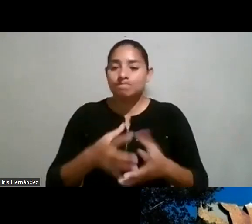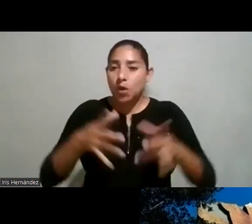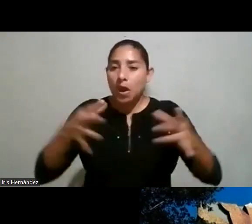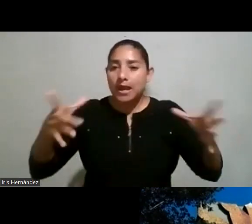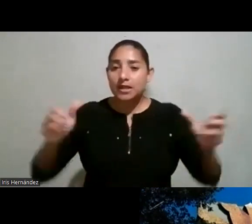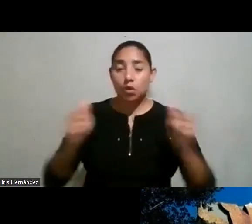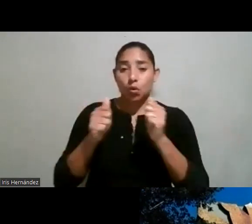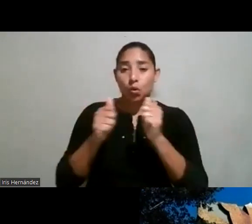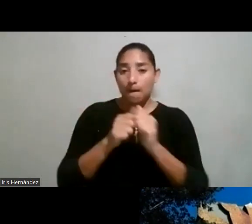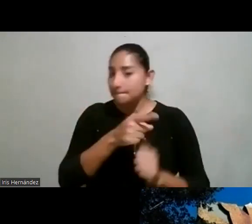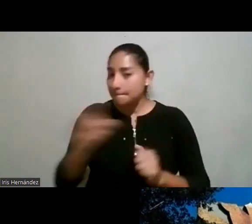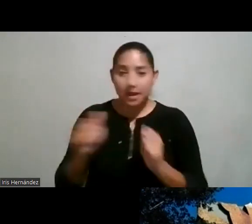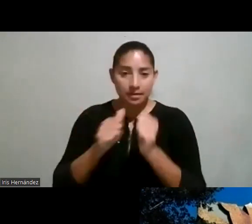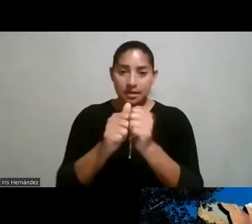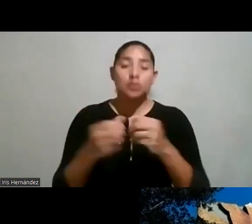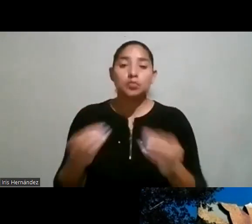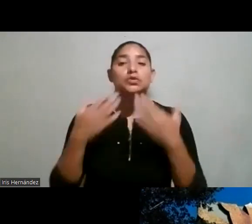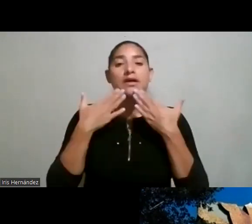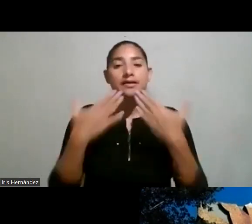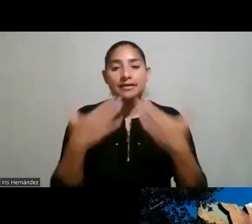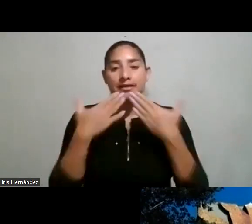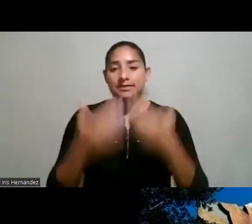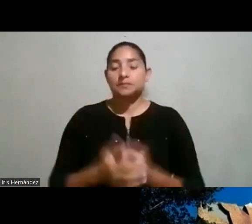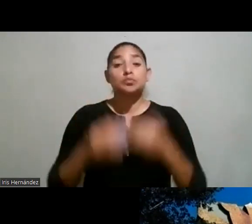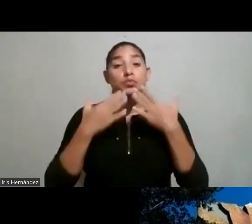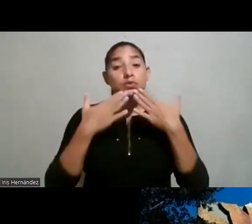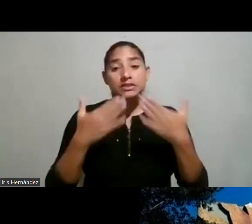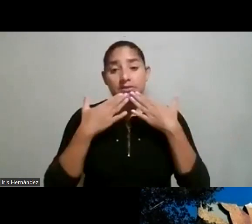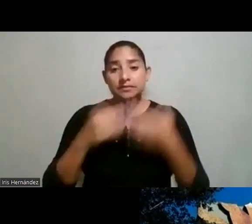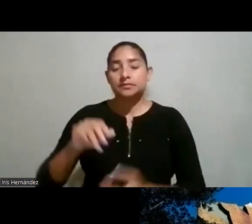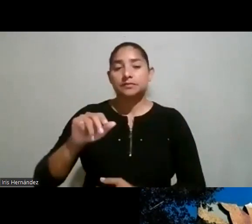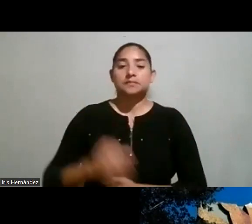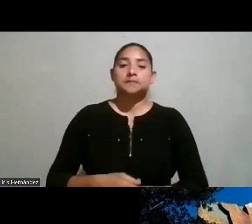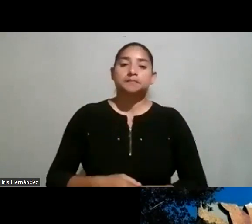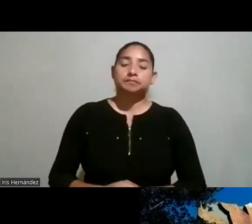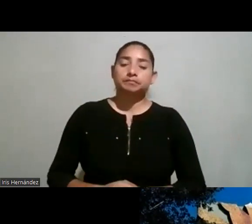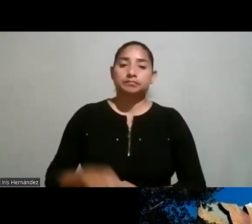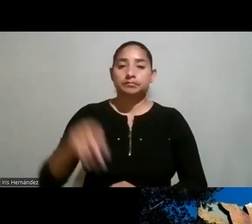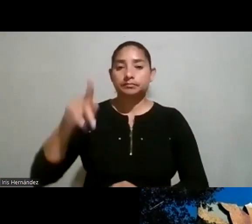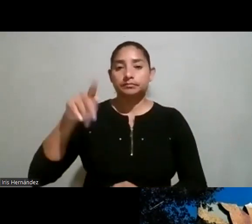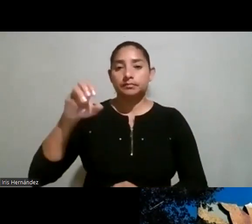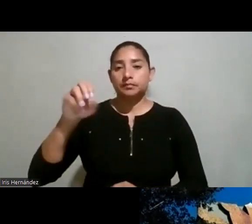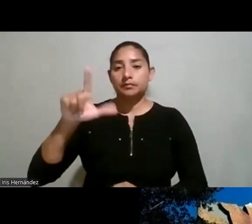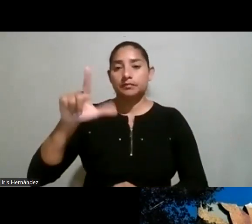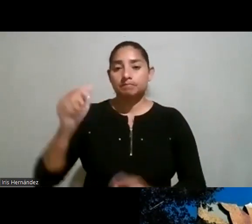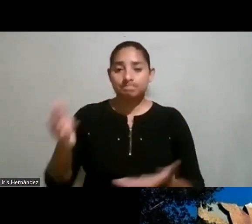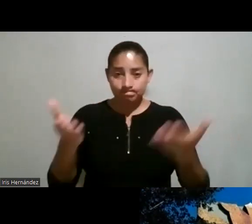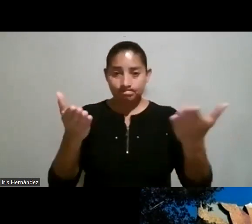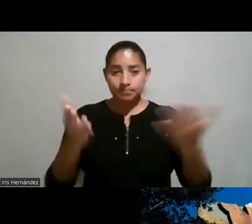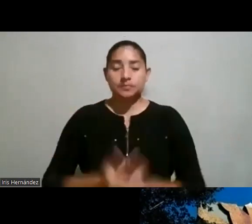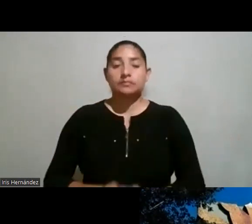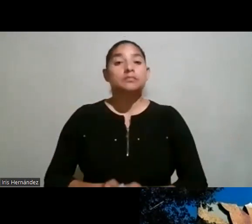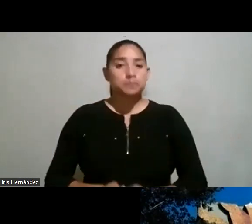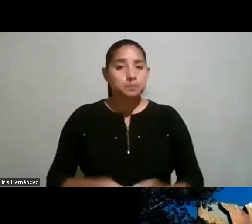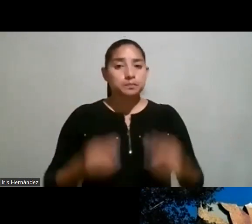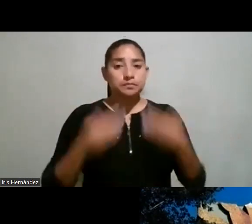su lado muchísimas gracias muchas gracias doña Liliana doña Paola adelante muchas